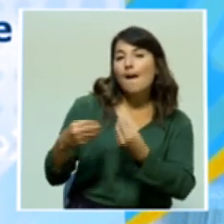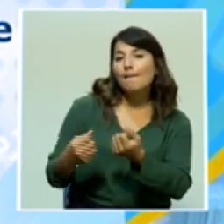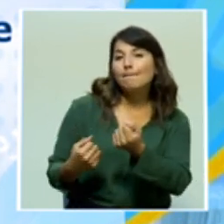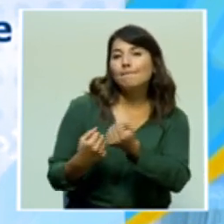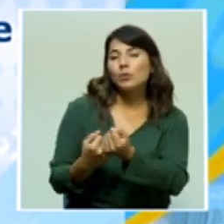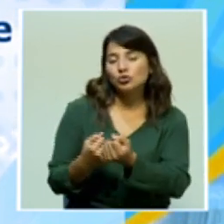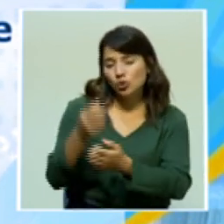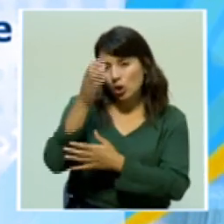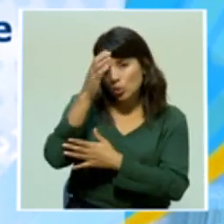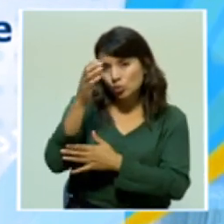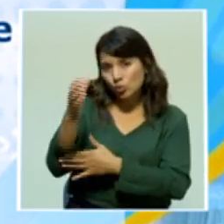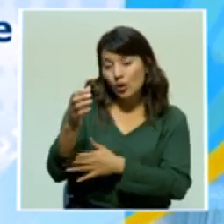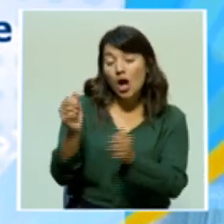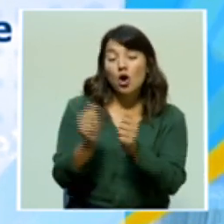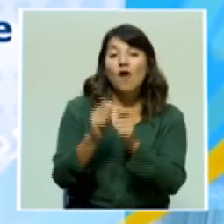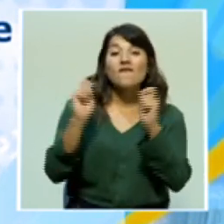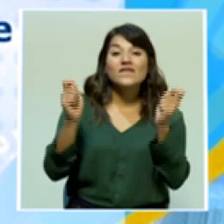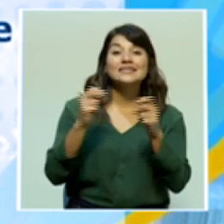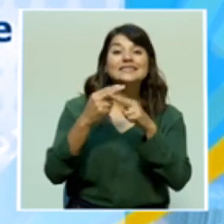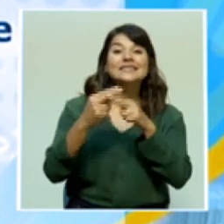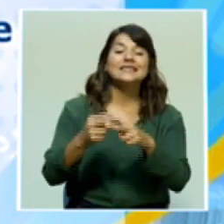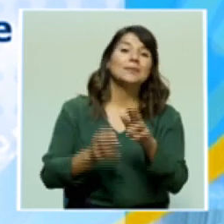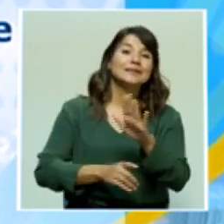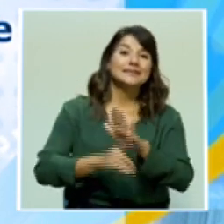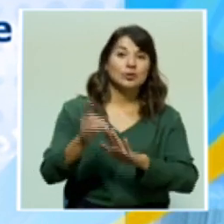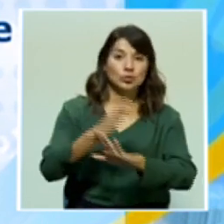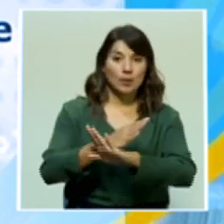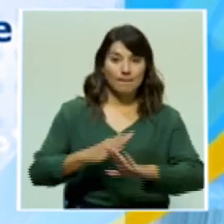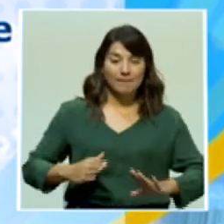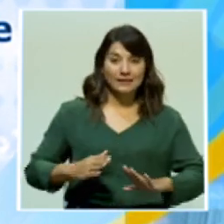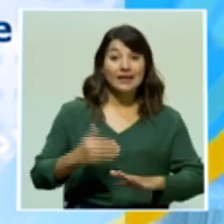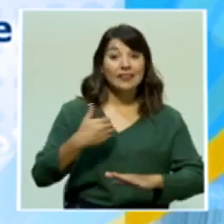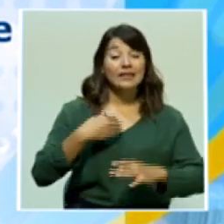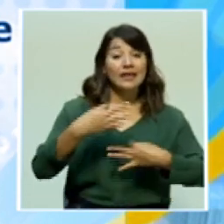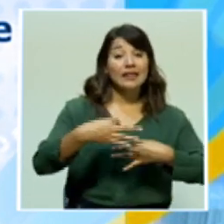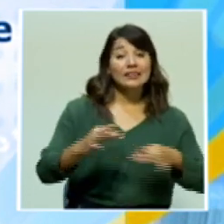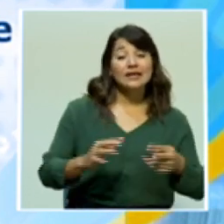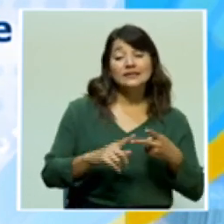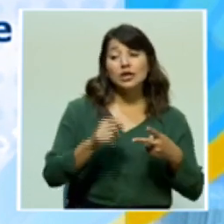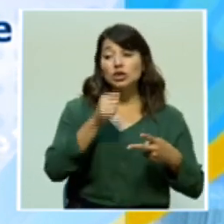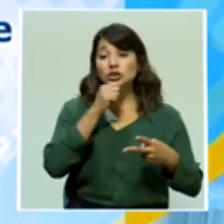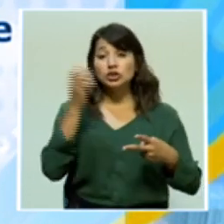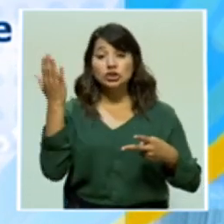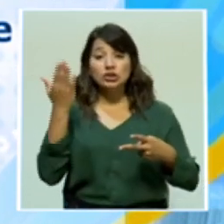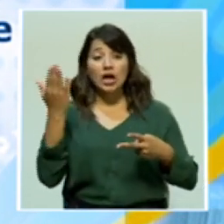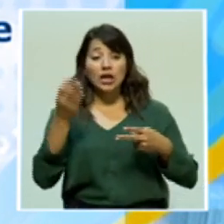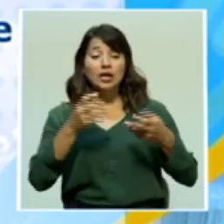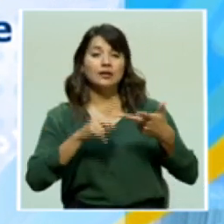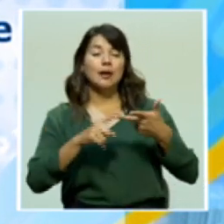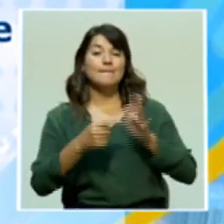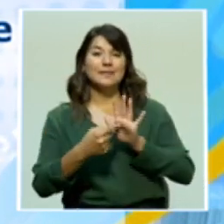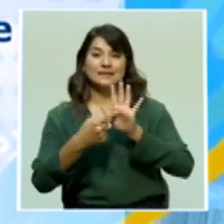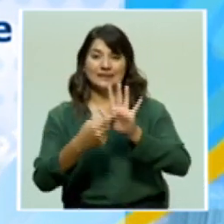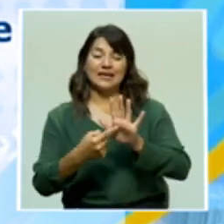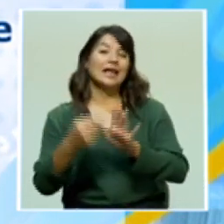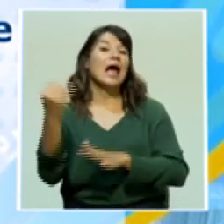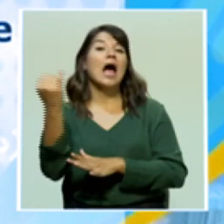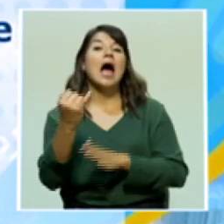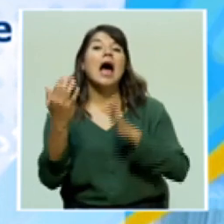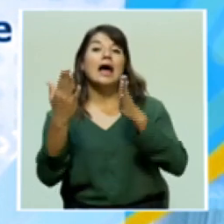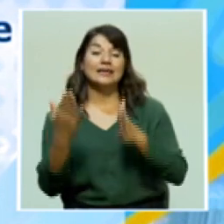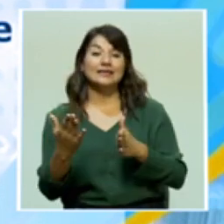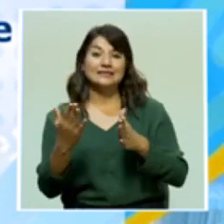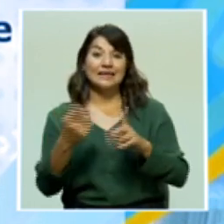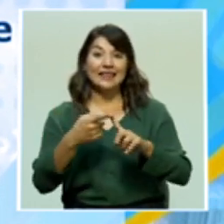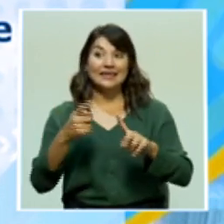Cultivando la Paz. Este encuentro contará con talleres, charlas y presentaciones de artistas de artes escénicas de